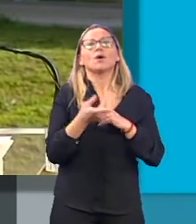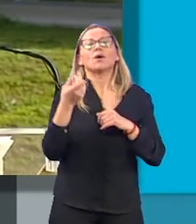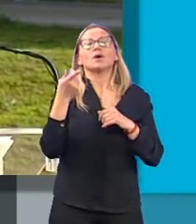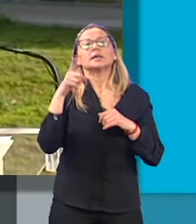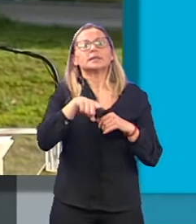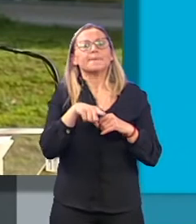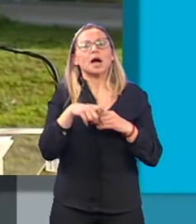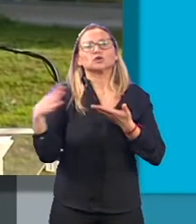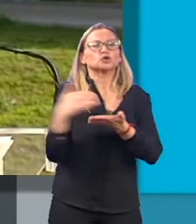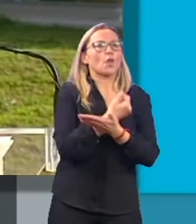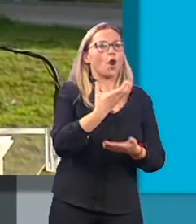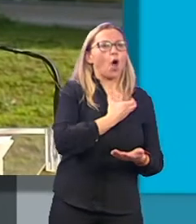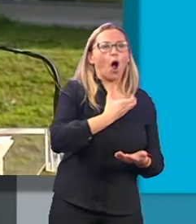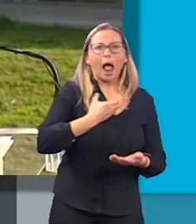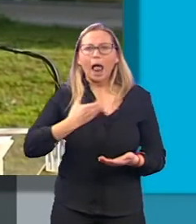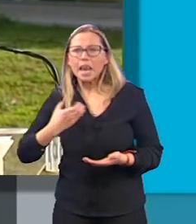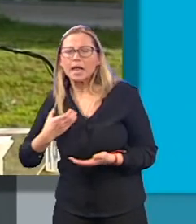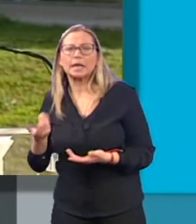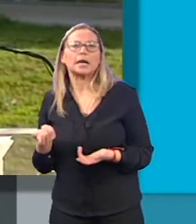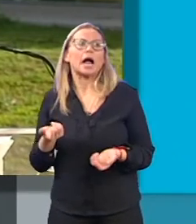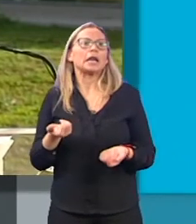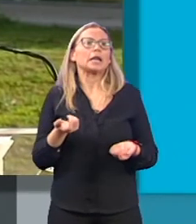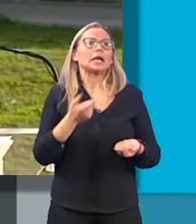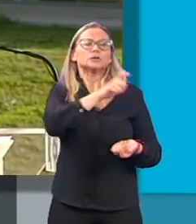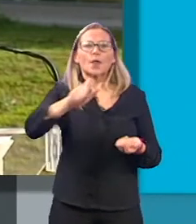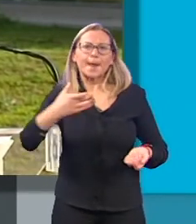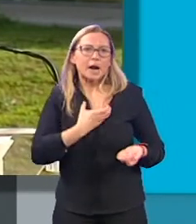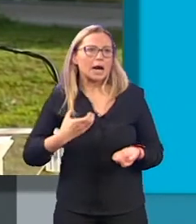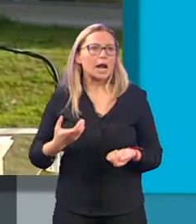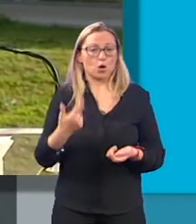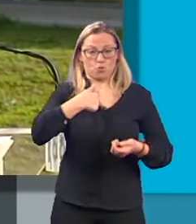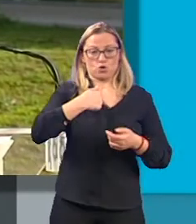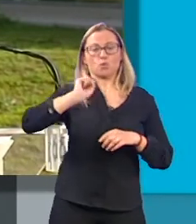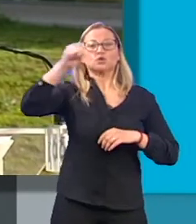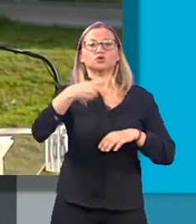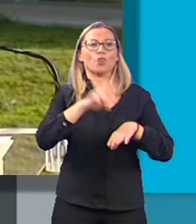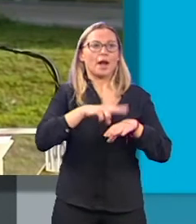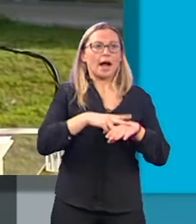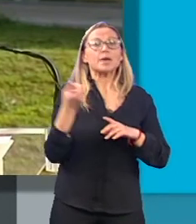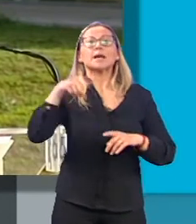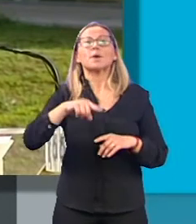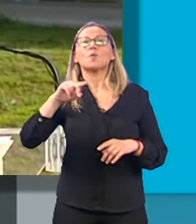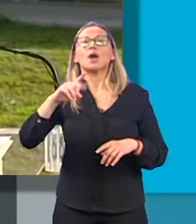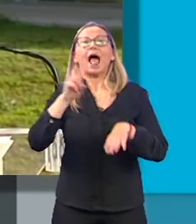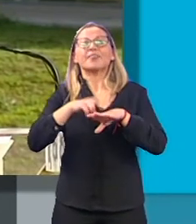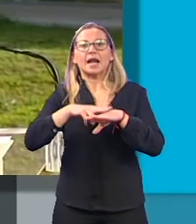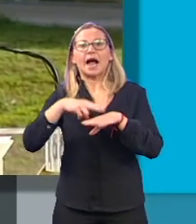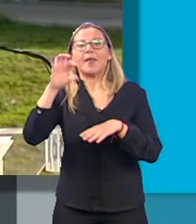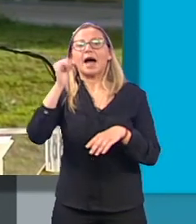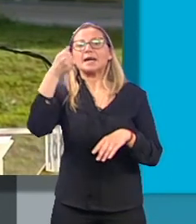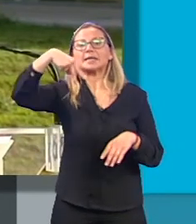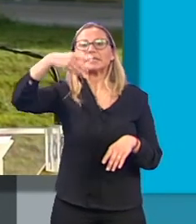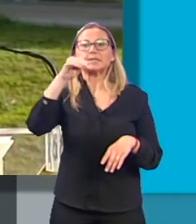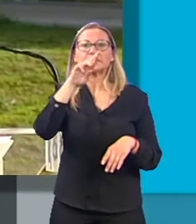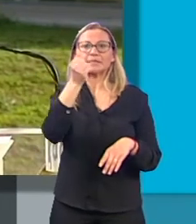con todos los alcaldes y alcaldesas que están siendo afectados, tanto yo como su delegada, como la delegada Sandra García, que